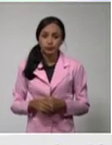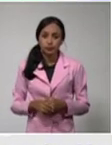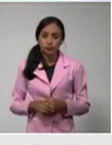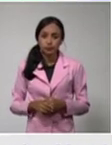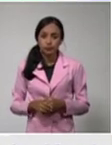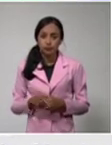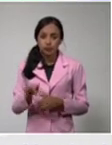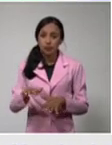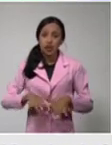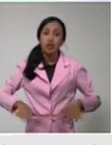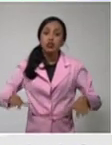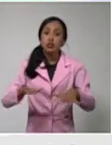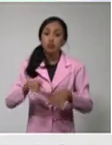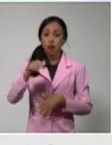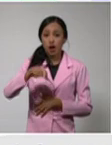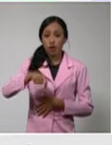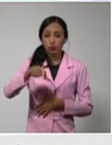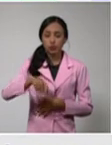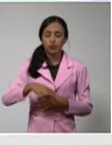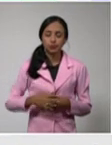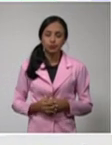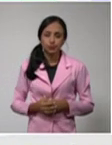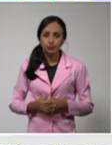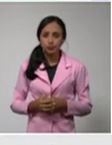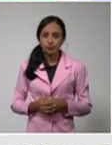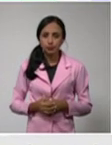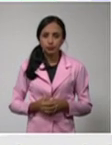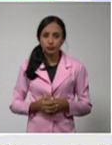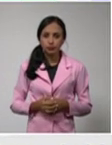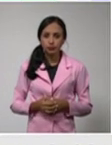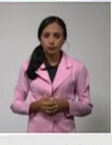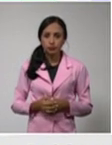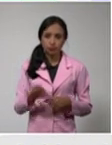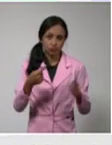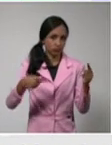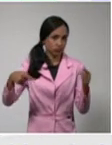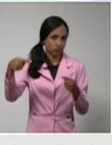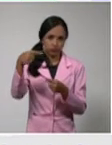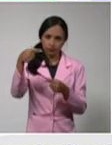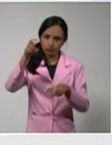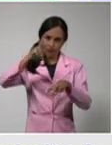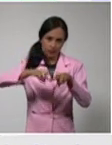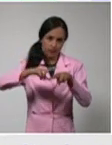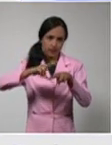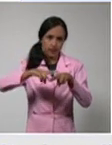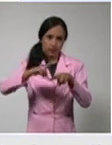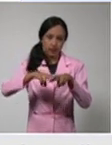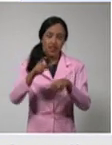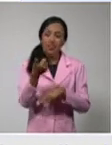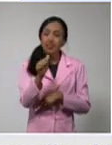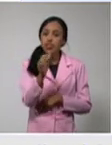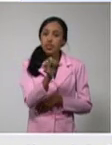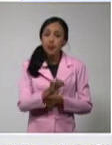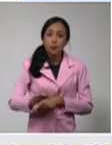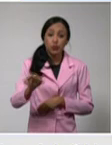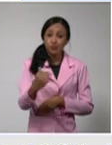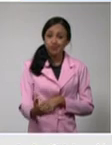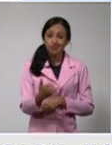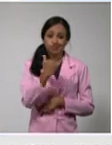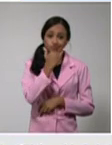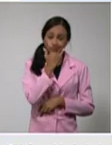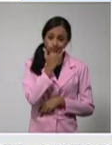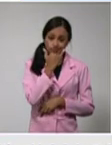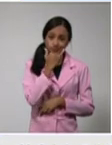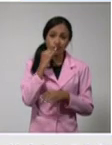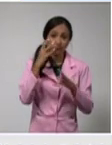actual. Sigue siendo La Habana, con 10 municipios, la que mayor número aporta